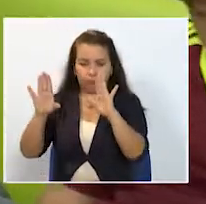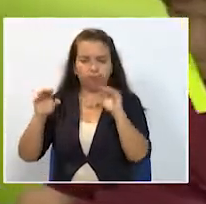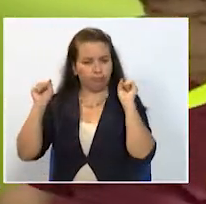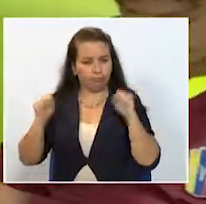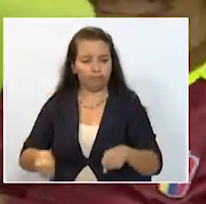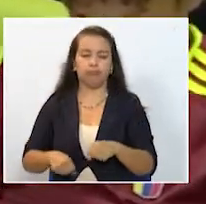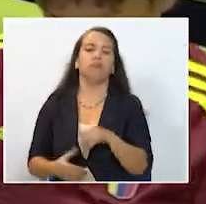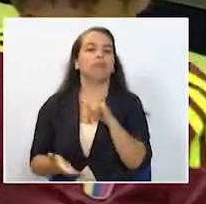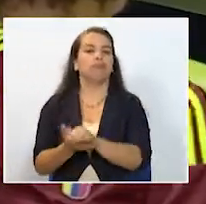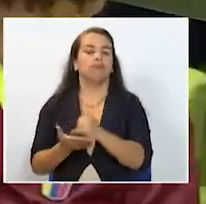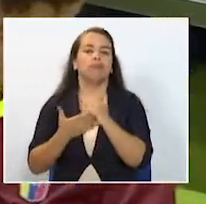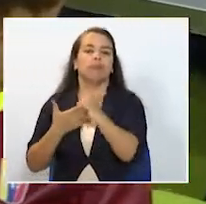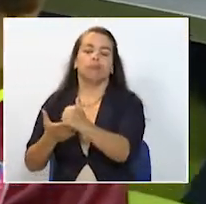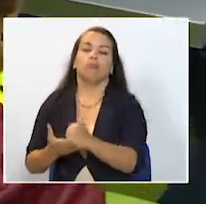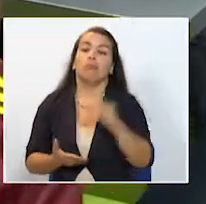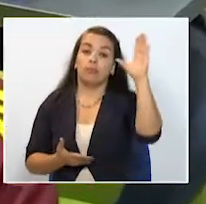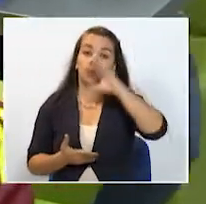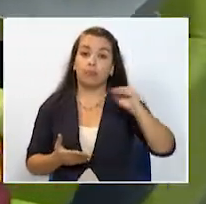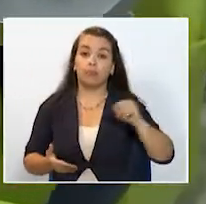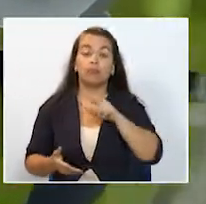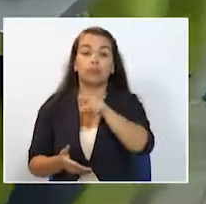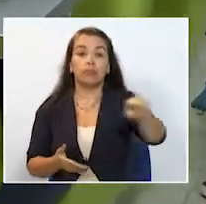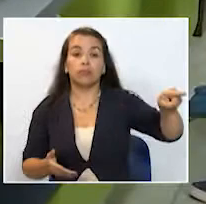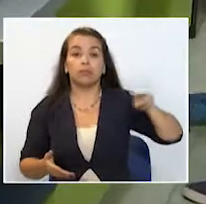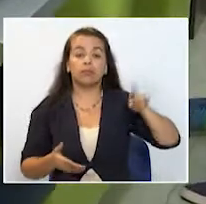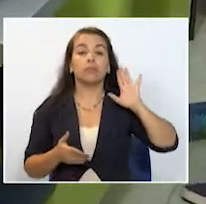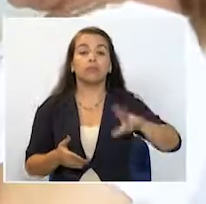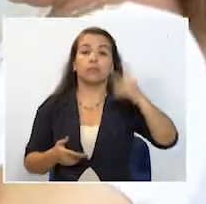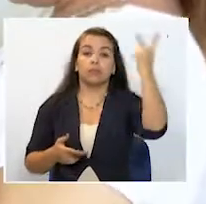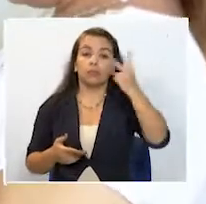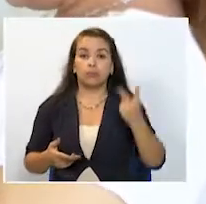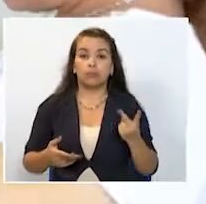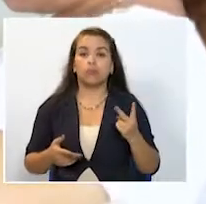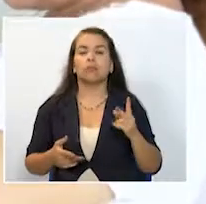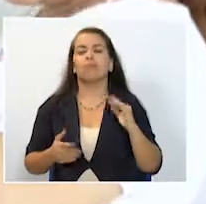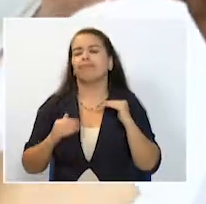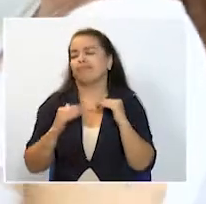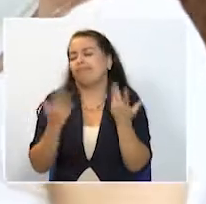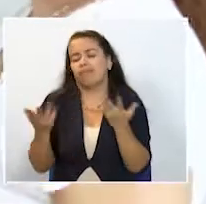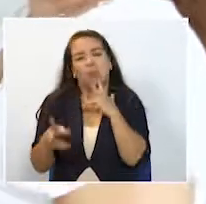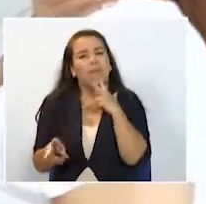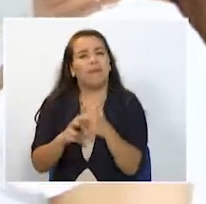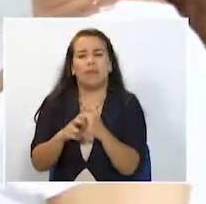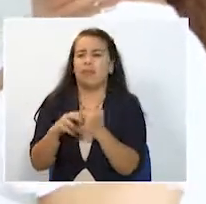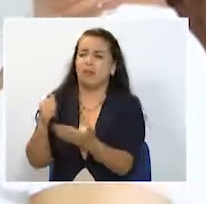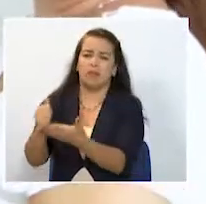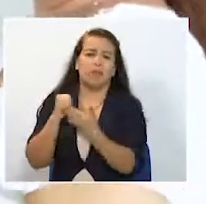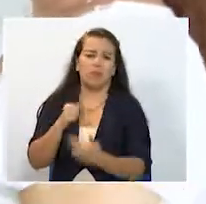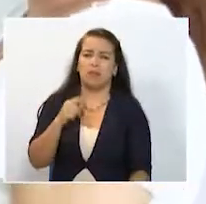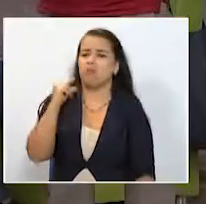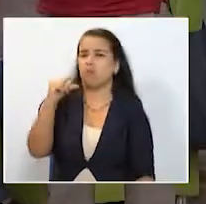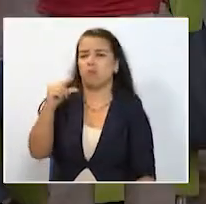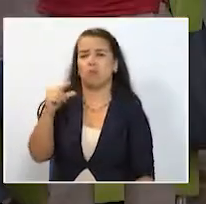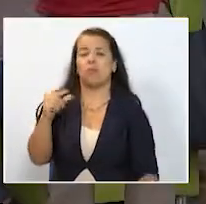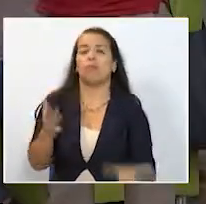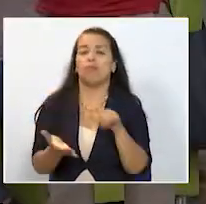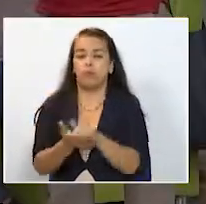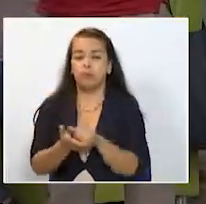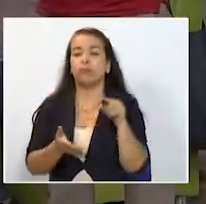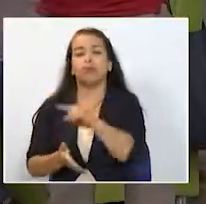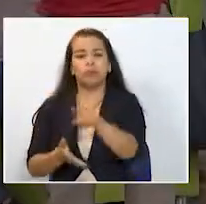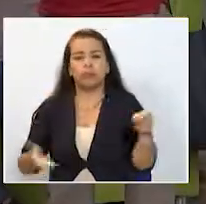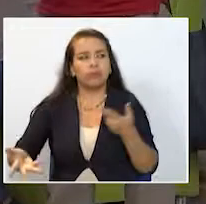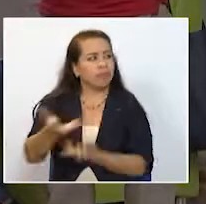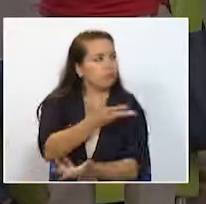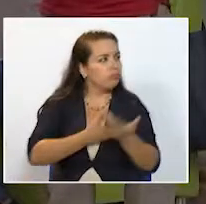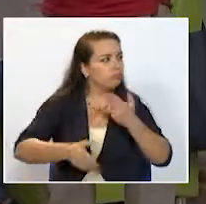En el Quindío según los testimonios de los venezolanos es mínima la ayuda por parte del gobierno local por eso entre ellos por medio de